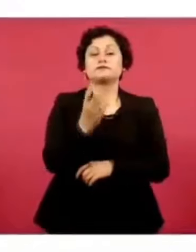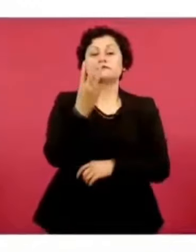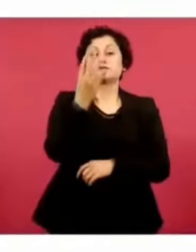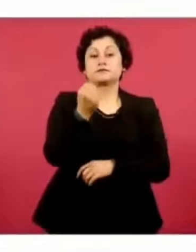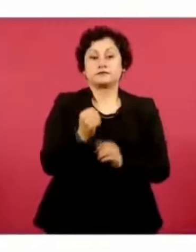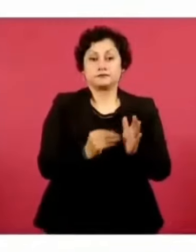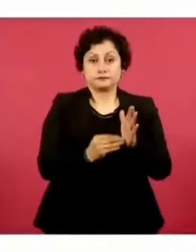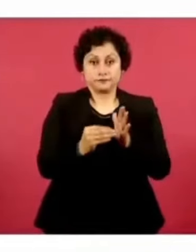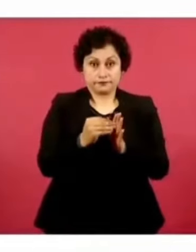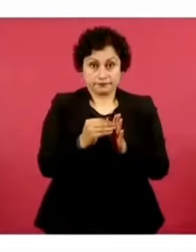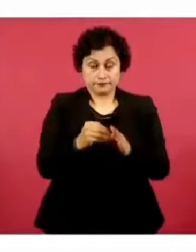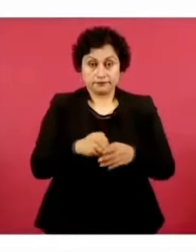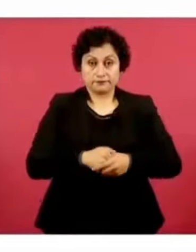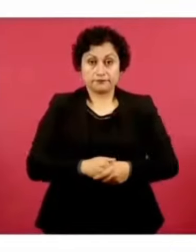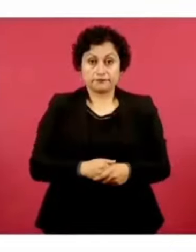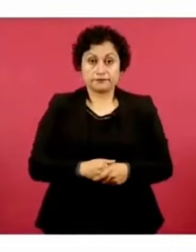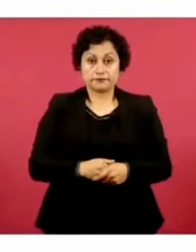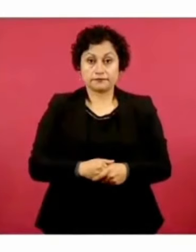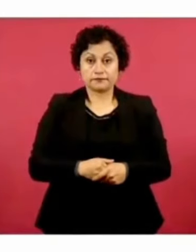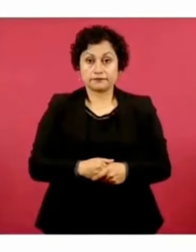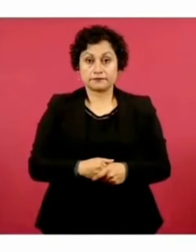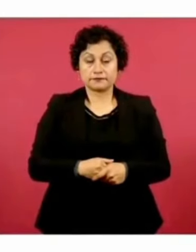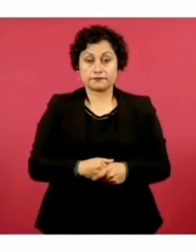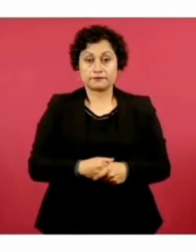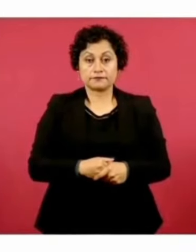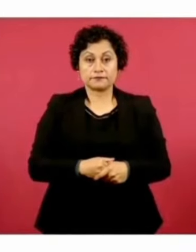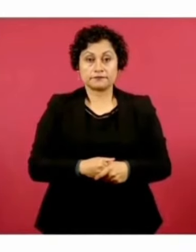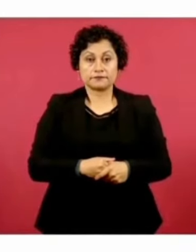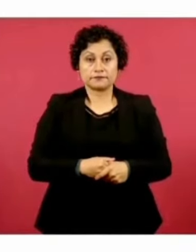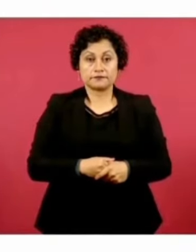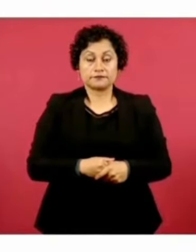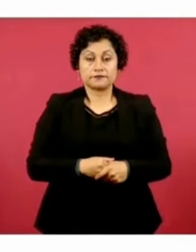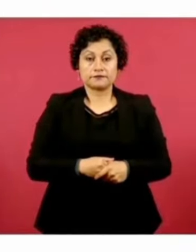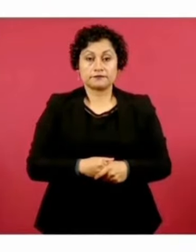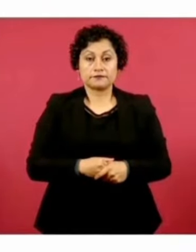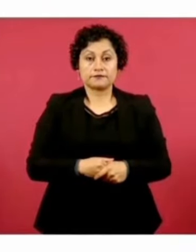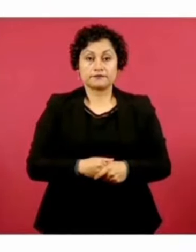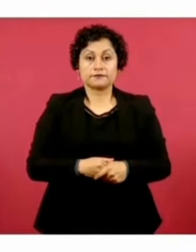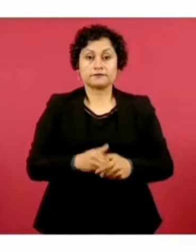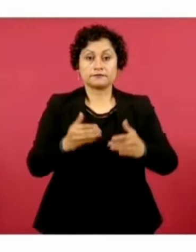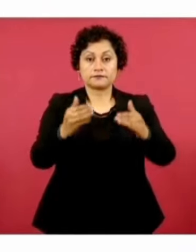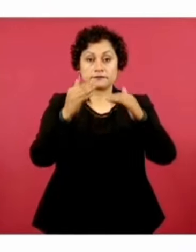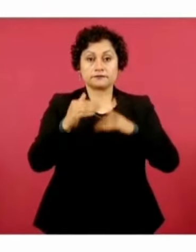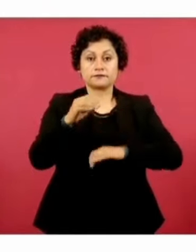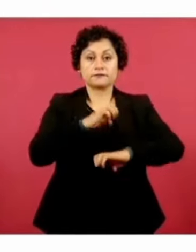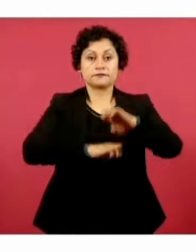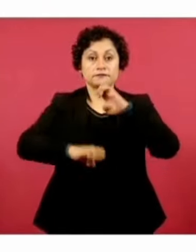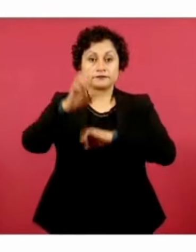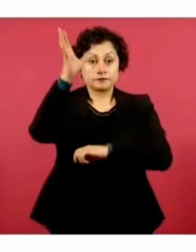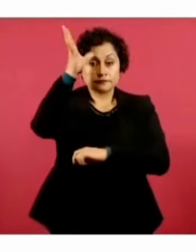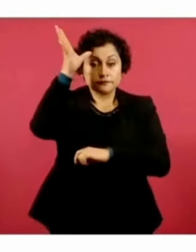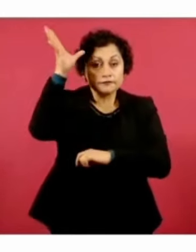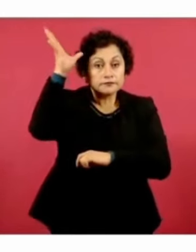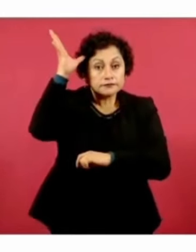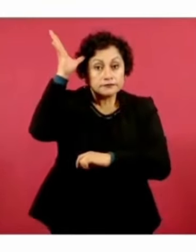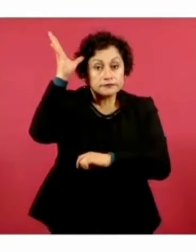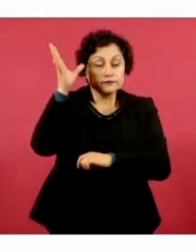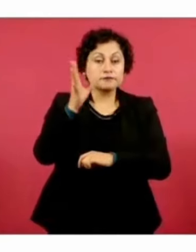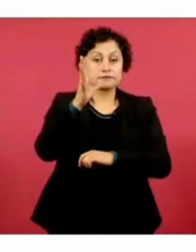Azteca cinco mil